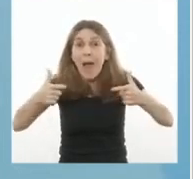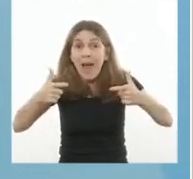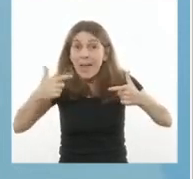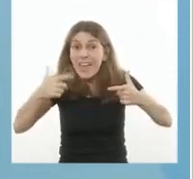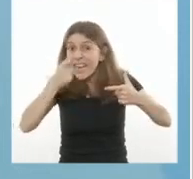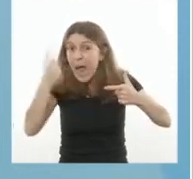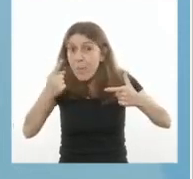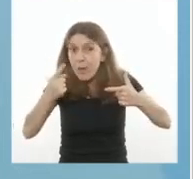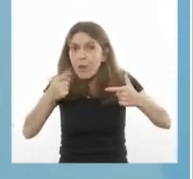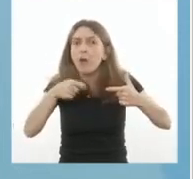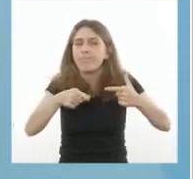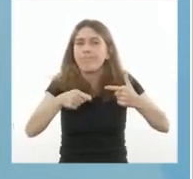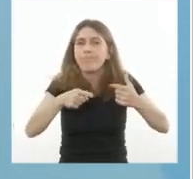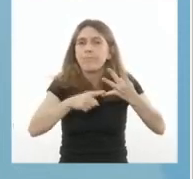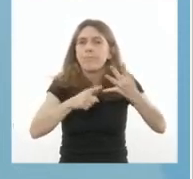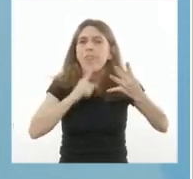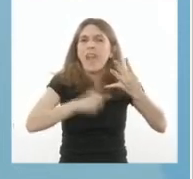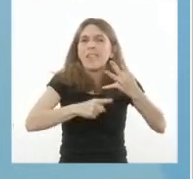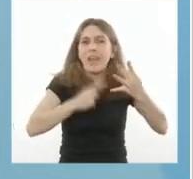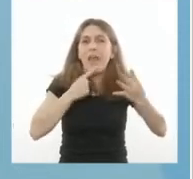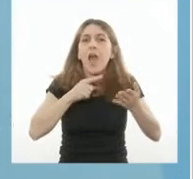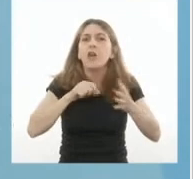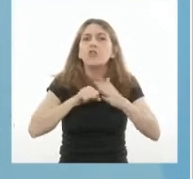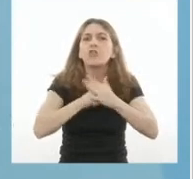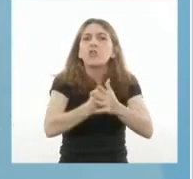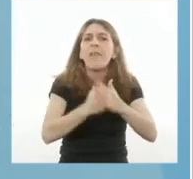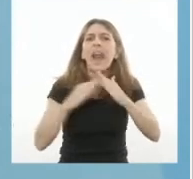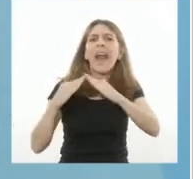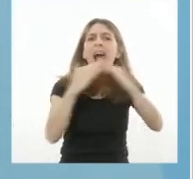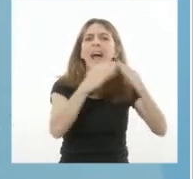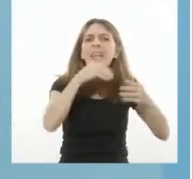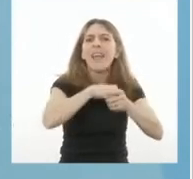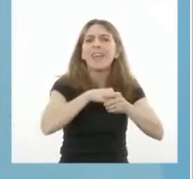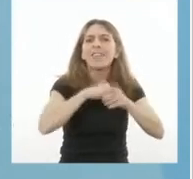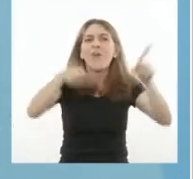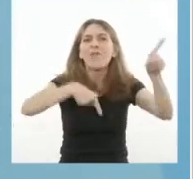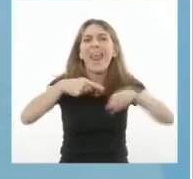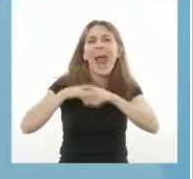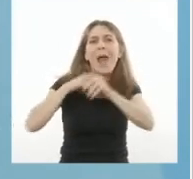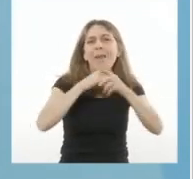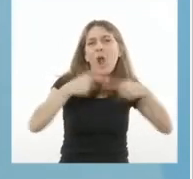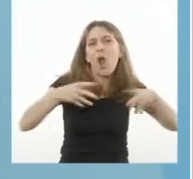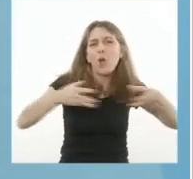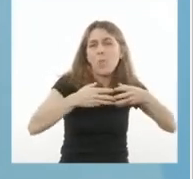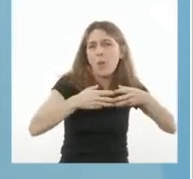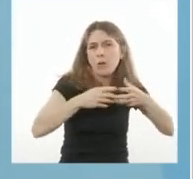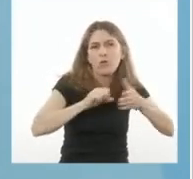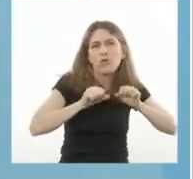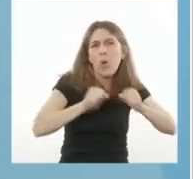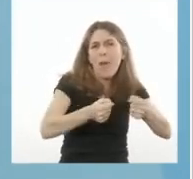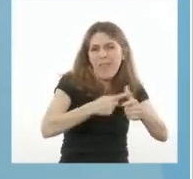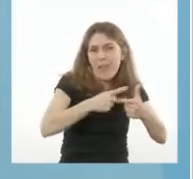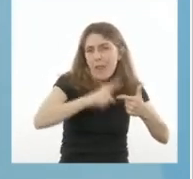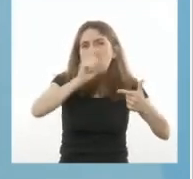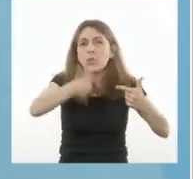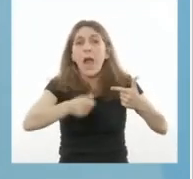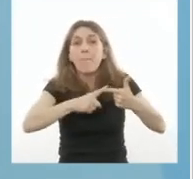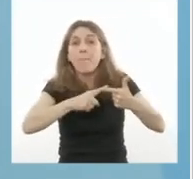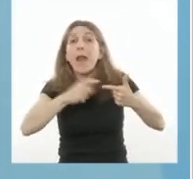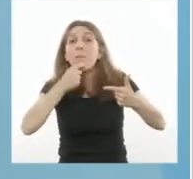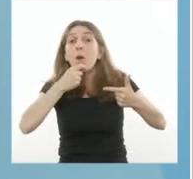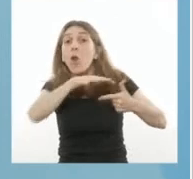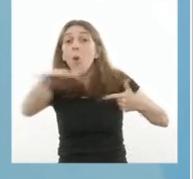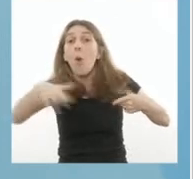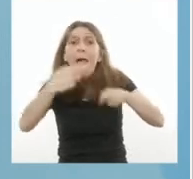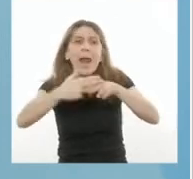suspender actividades sociales en domicilios particulares. Reuniones sociales en espacios